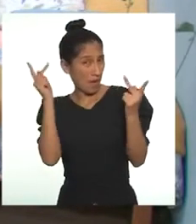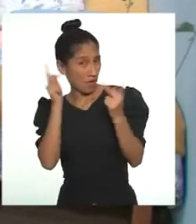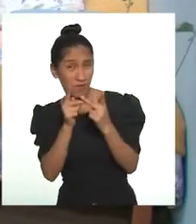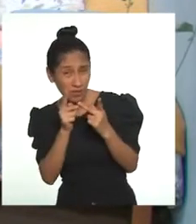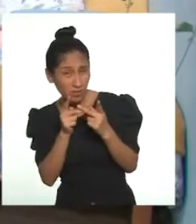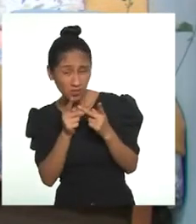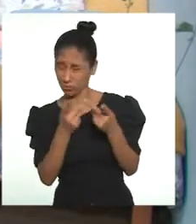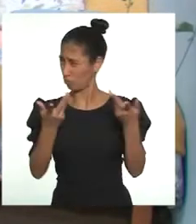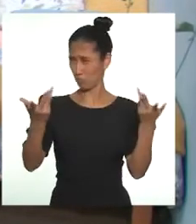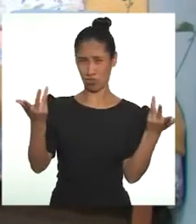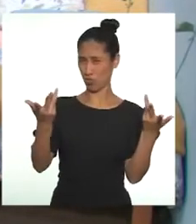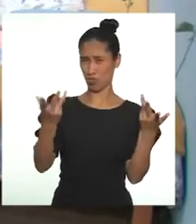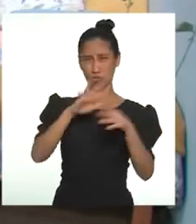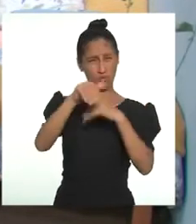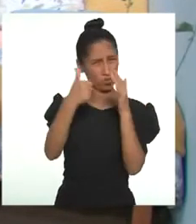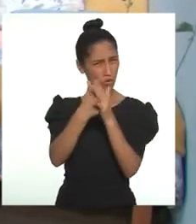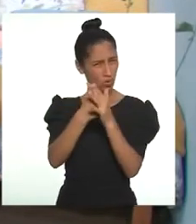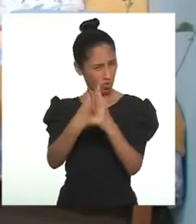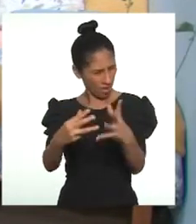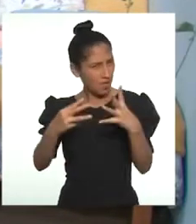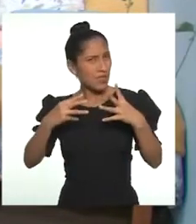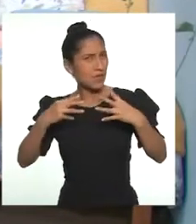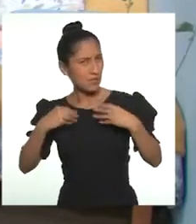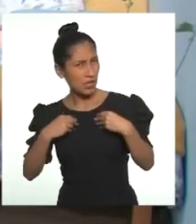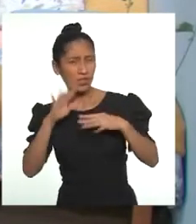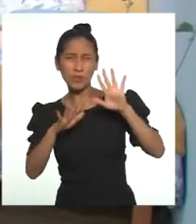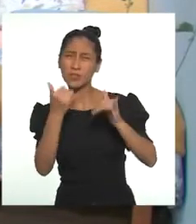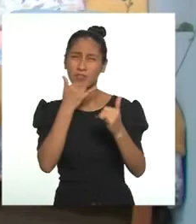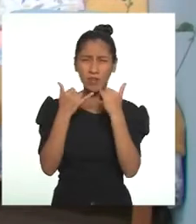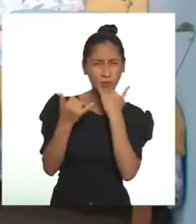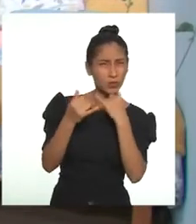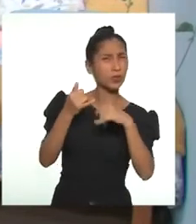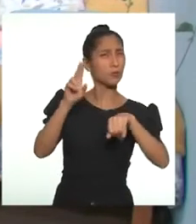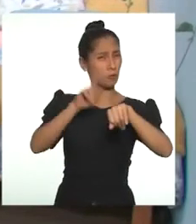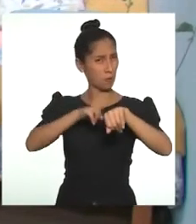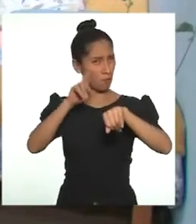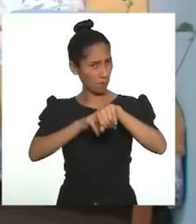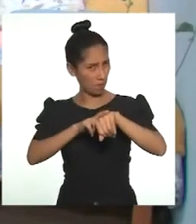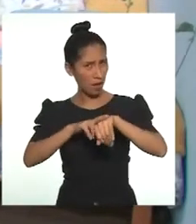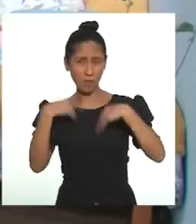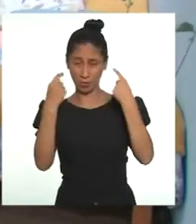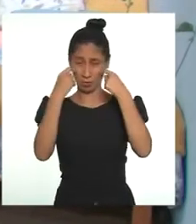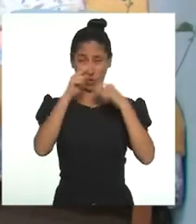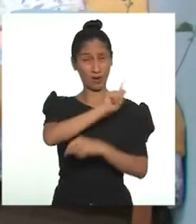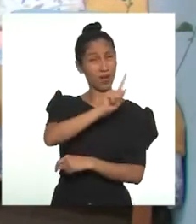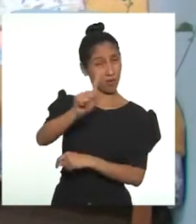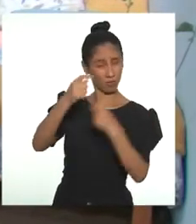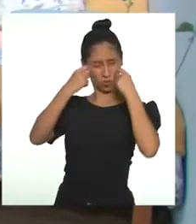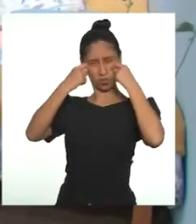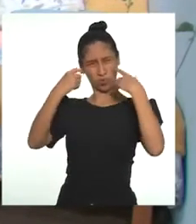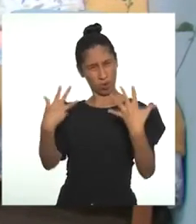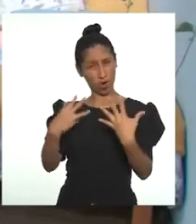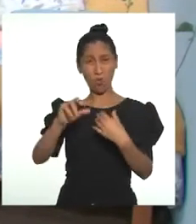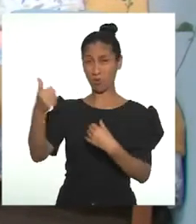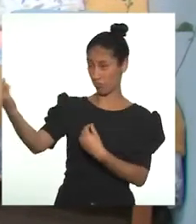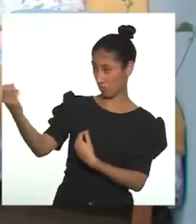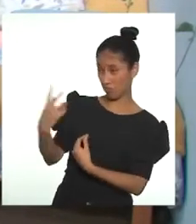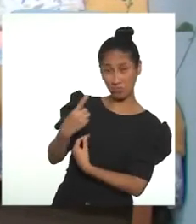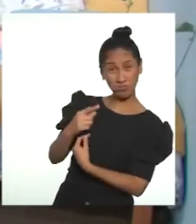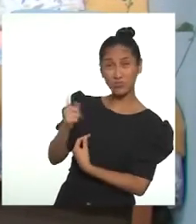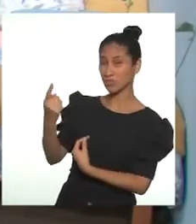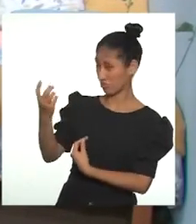perfectos. Lo importante es la autenticidad. Con errores y sin errores, valemos mucho que nadie nos diga lo contrario.